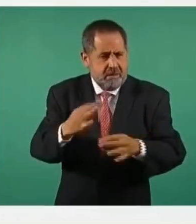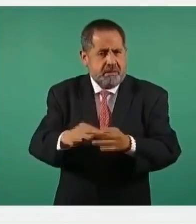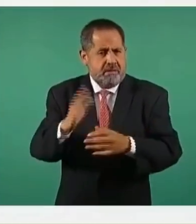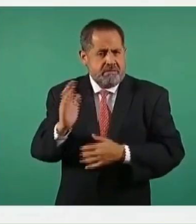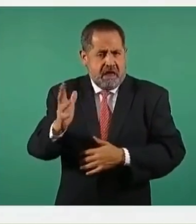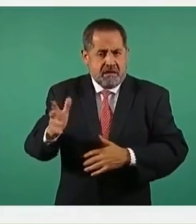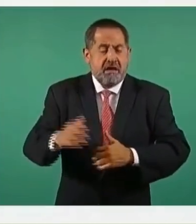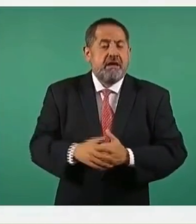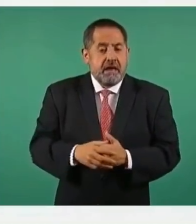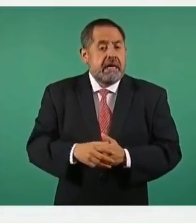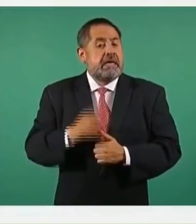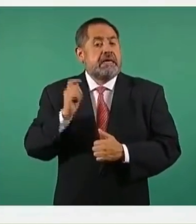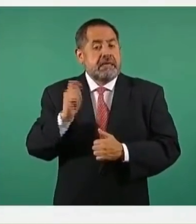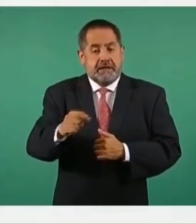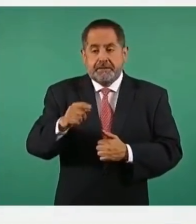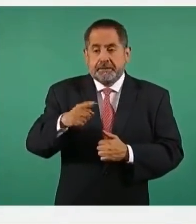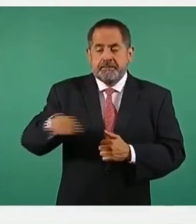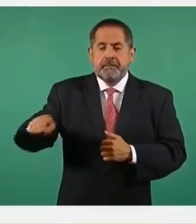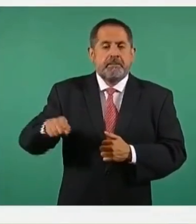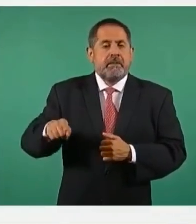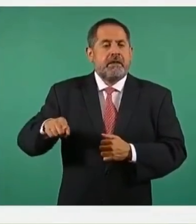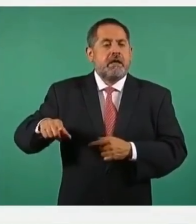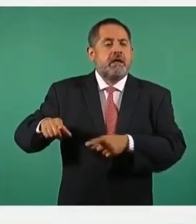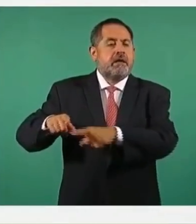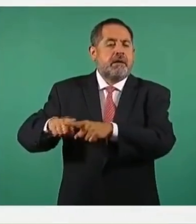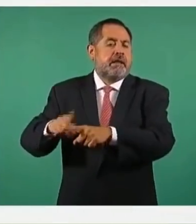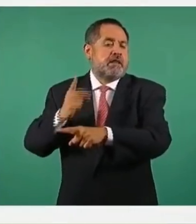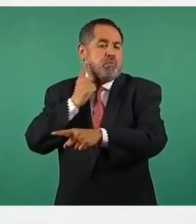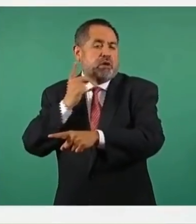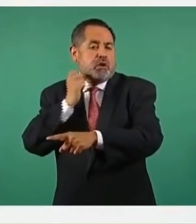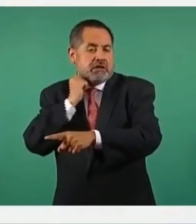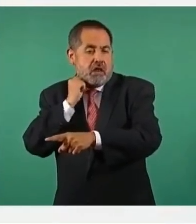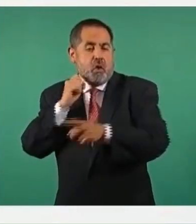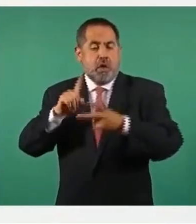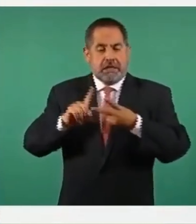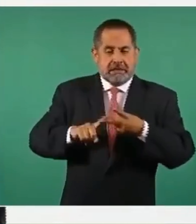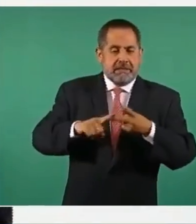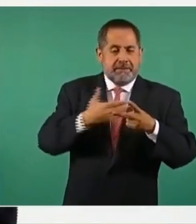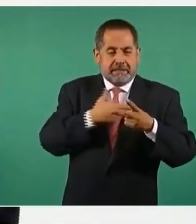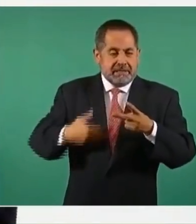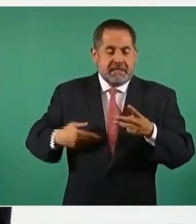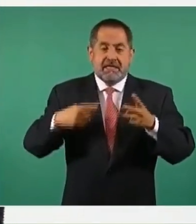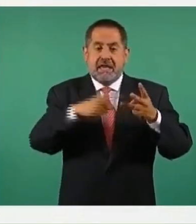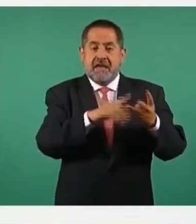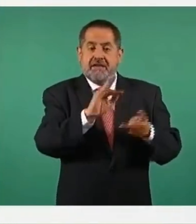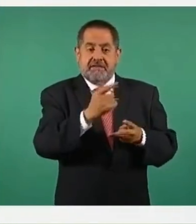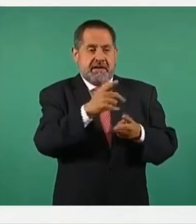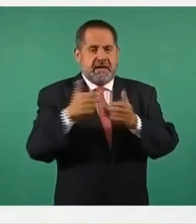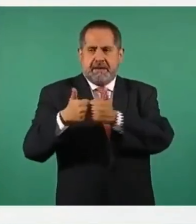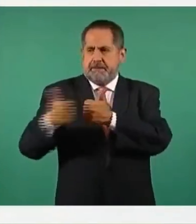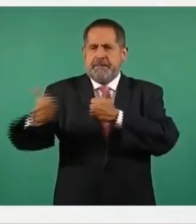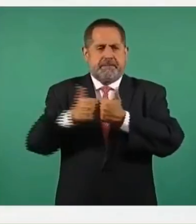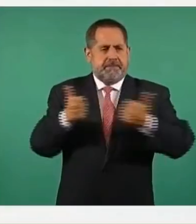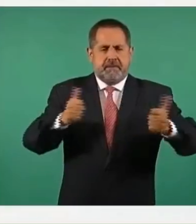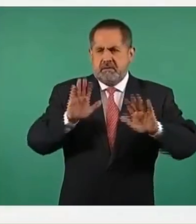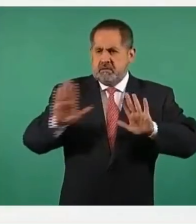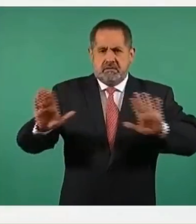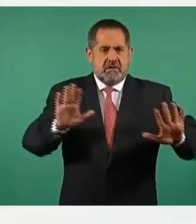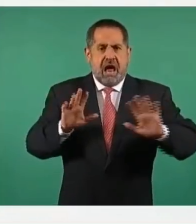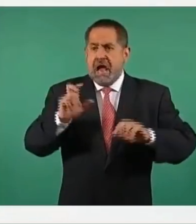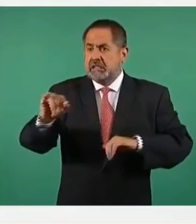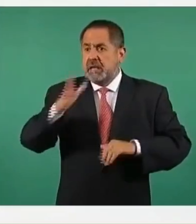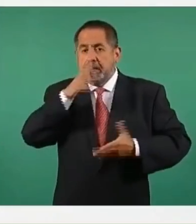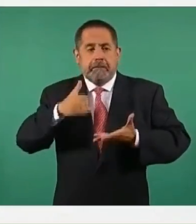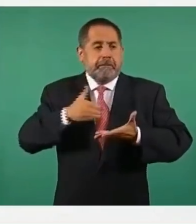independencia de los poderes legislativo y judicial y de la Fiscalía General de la República es una realidad.